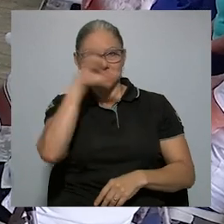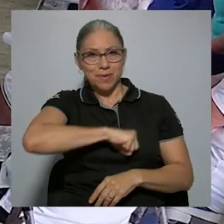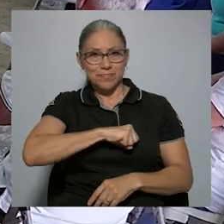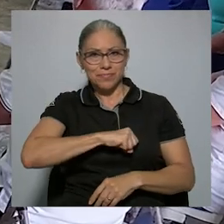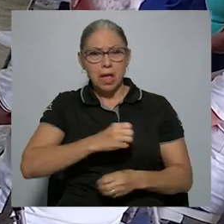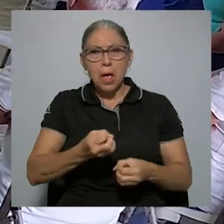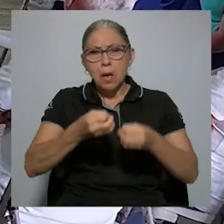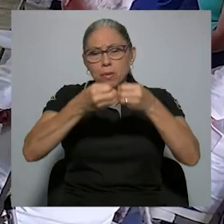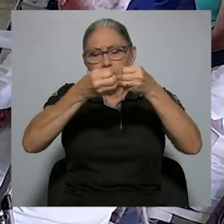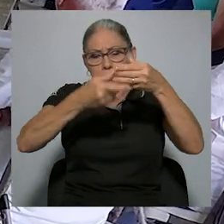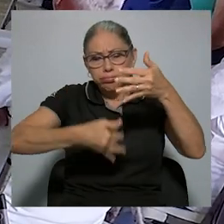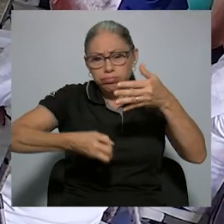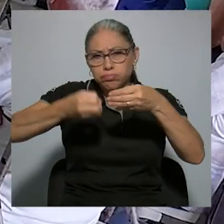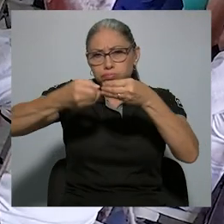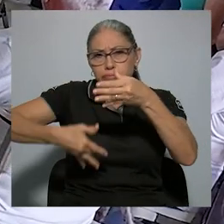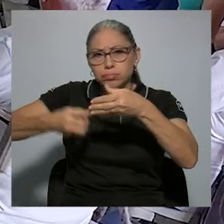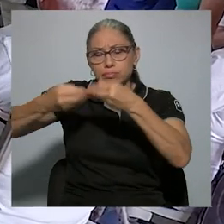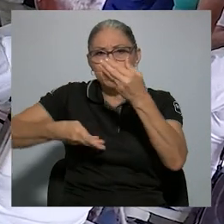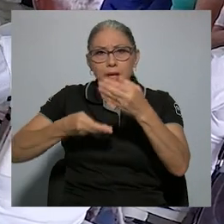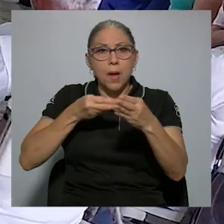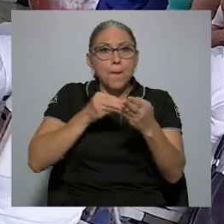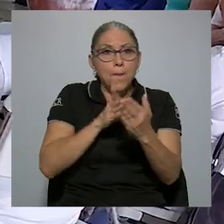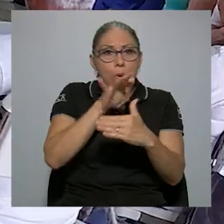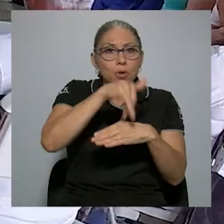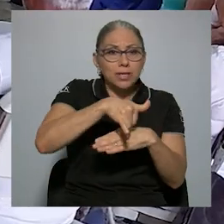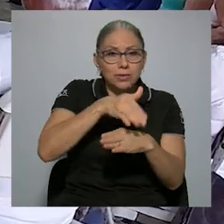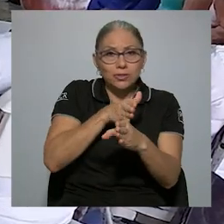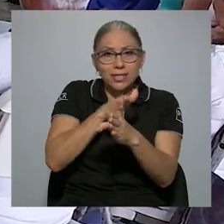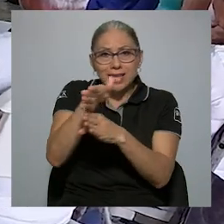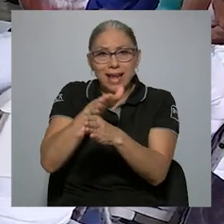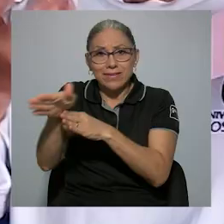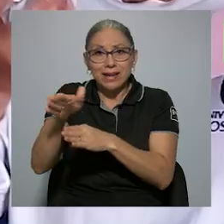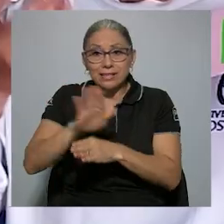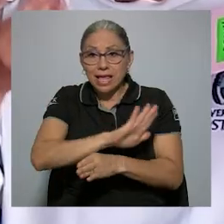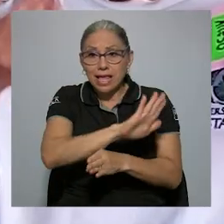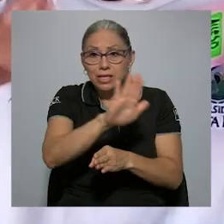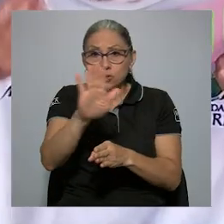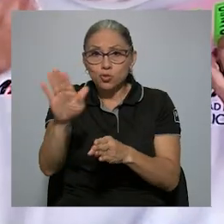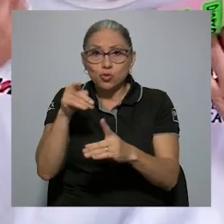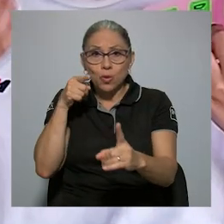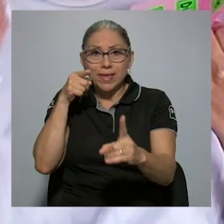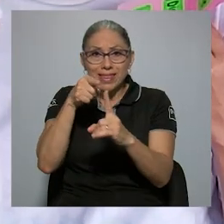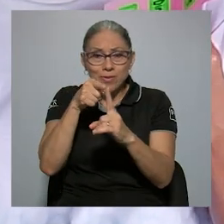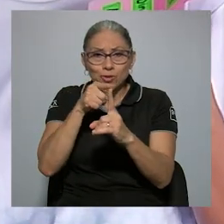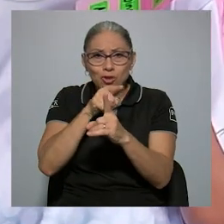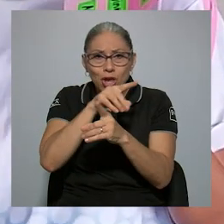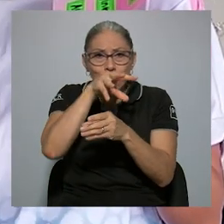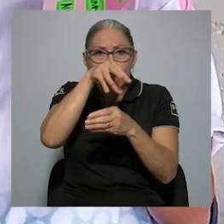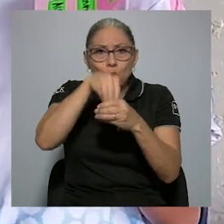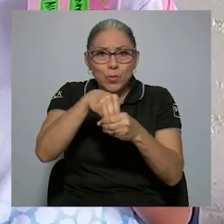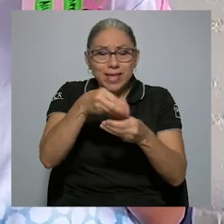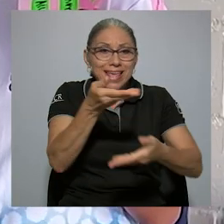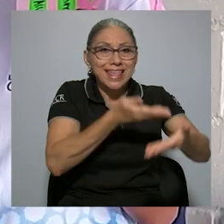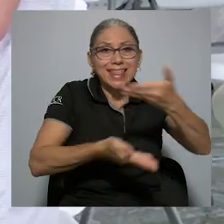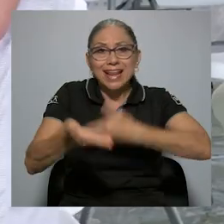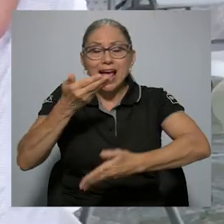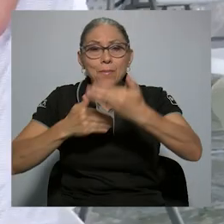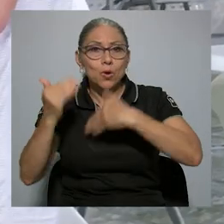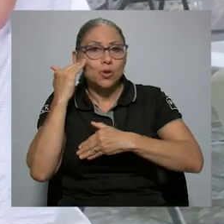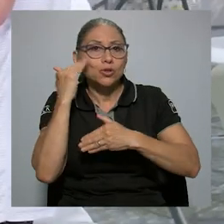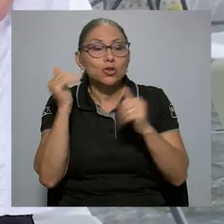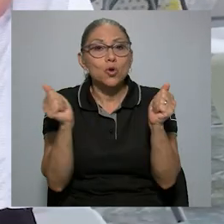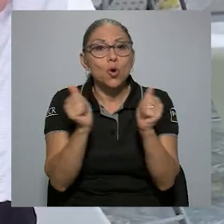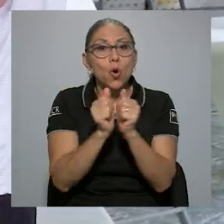Existen cientos de proyectos y carreras que incluyen dentro de sus objetivos el intercambio de conocimientos con poblaciones